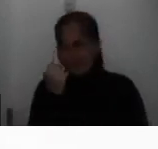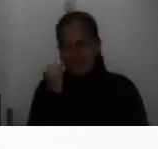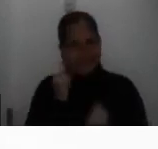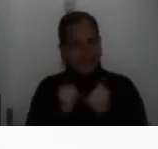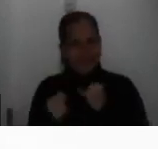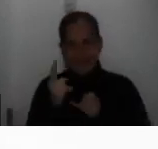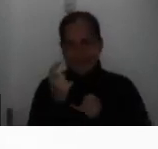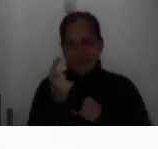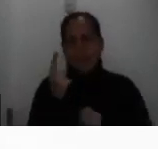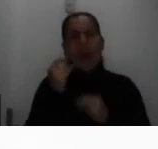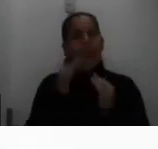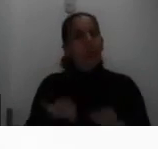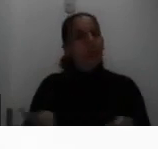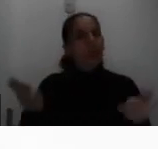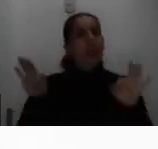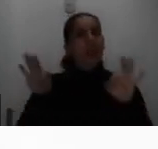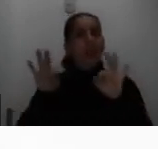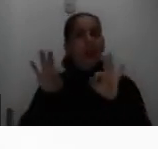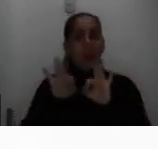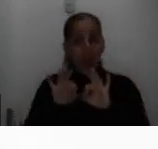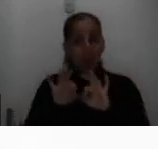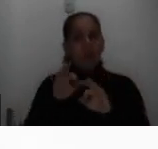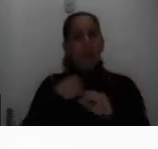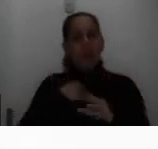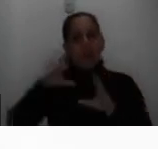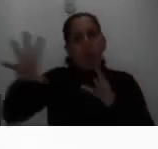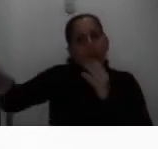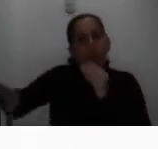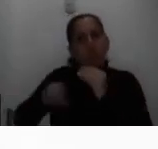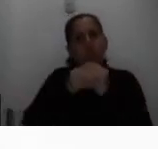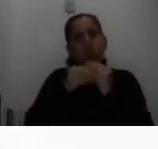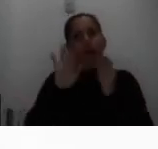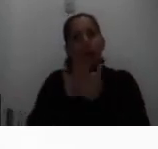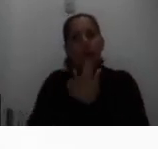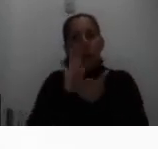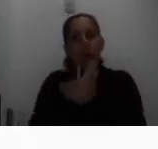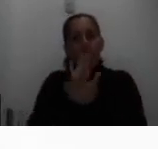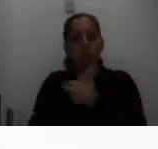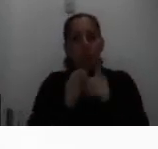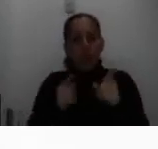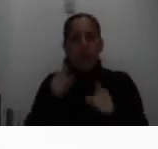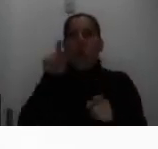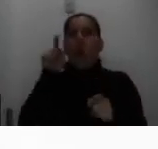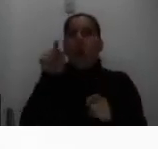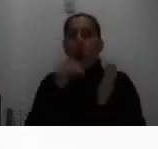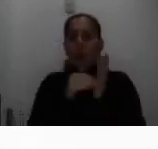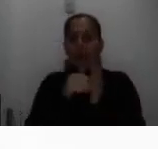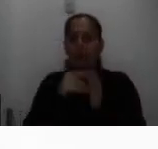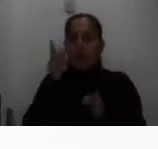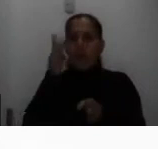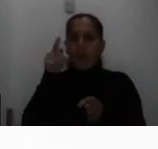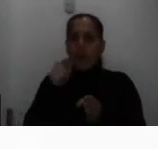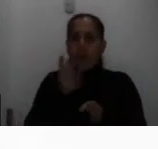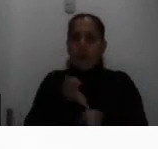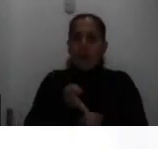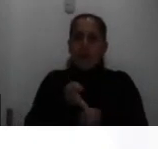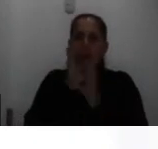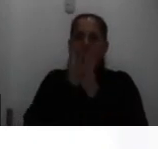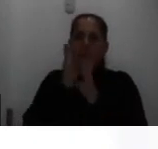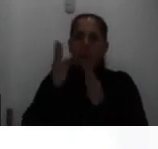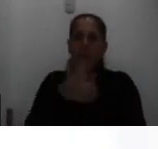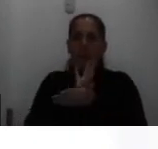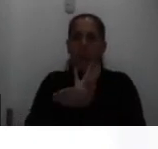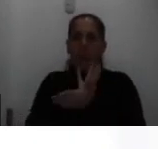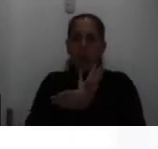importante y tiene que ver con la carga documentos entonces le vamos a dar clic aquí otra vez en subir documentos y